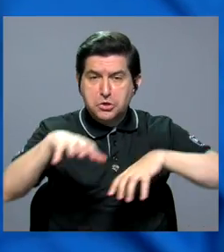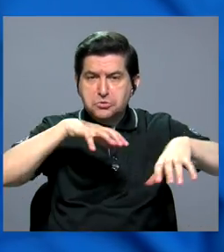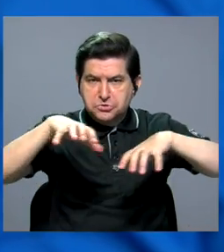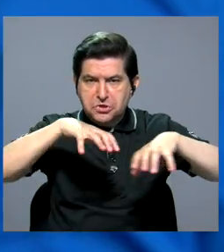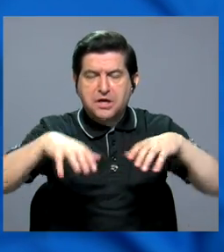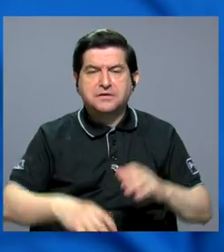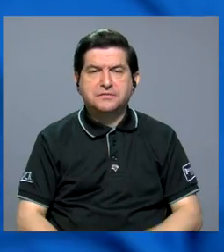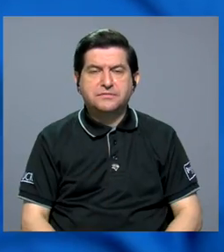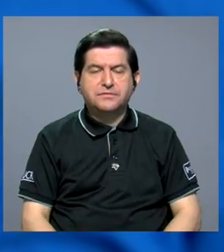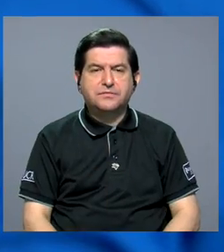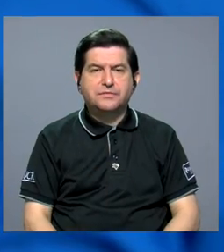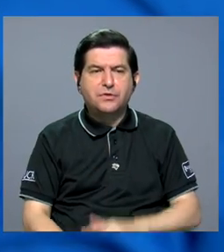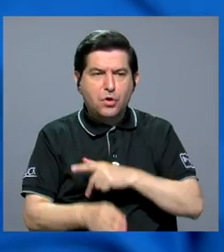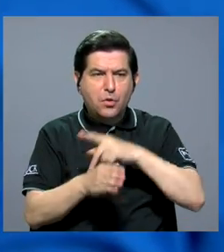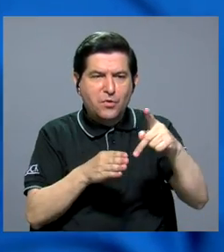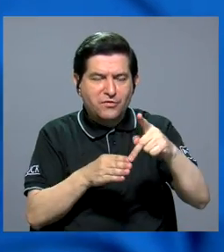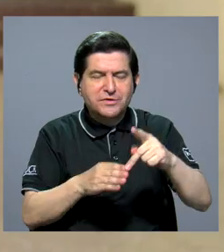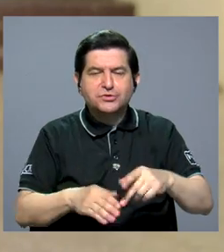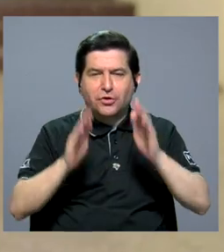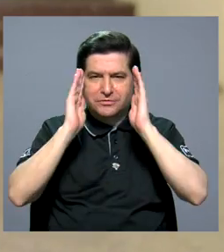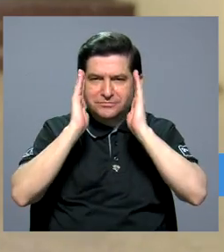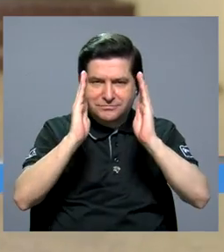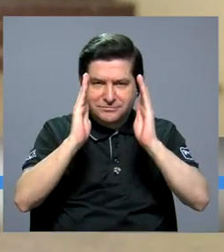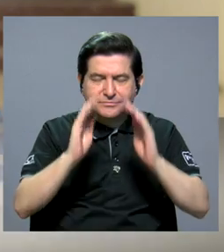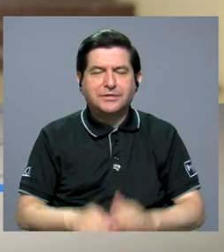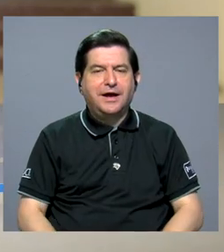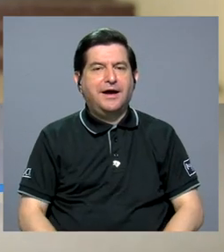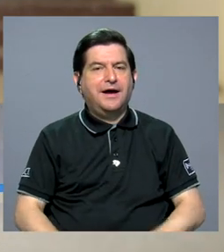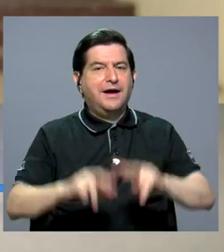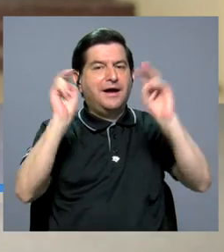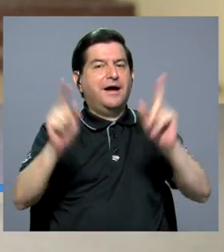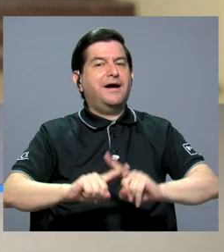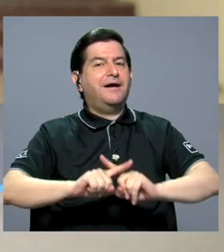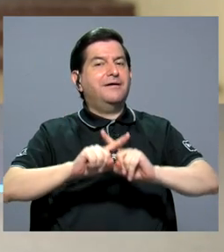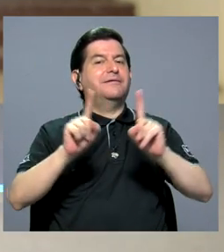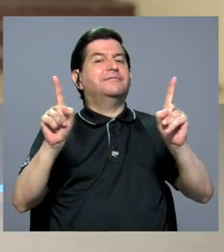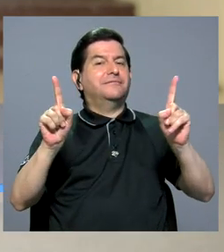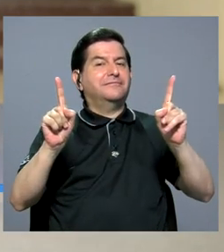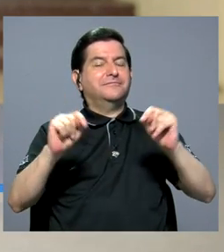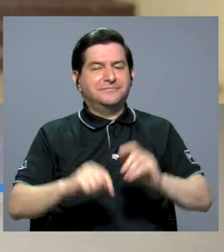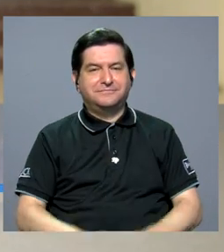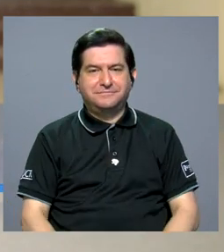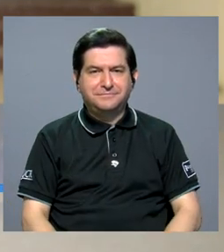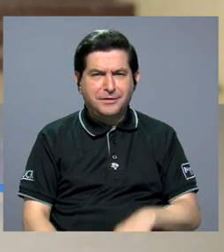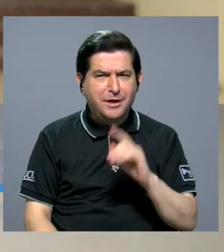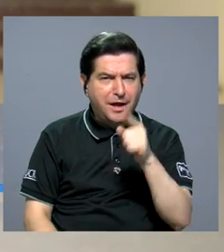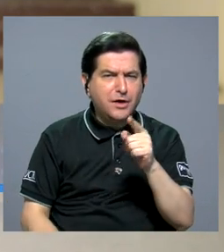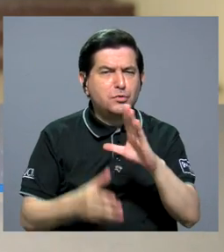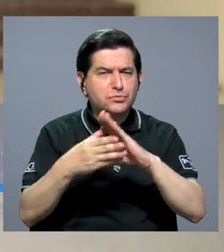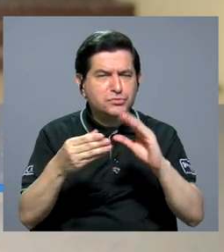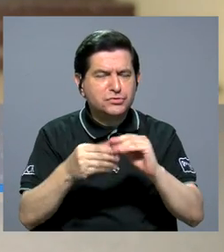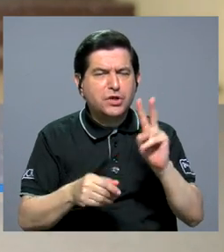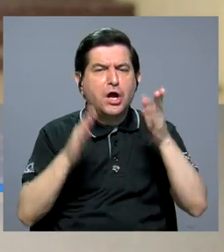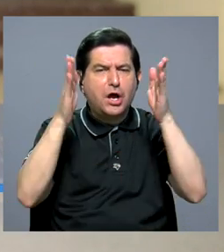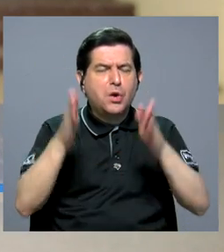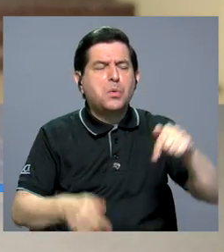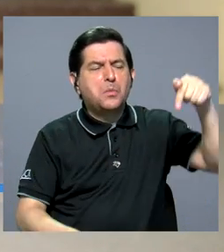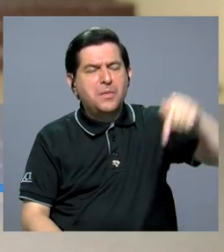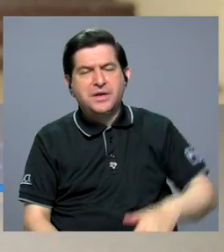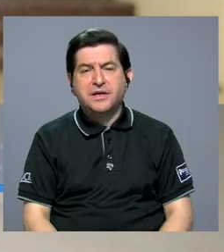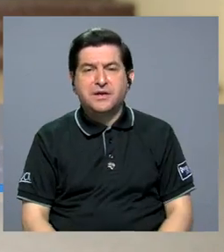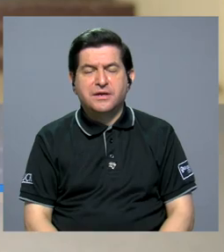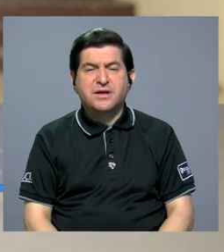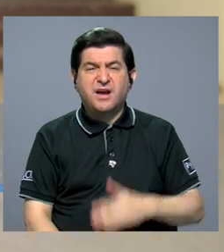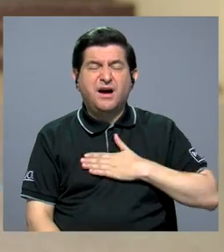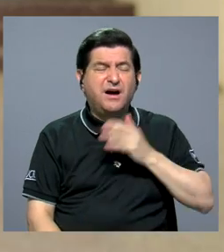La profesión de escuchar es un tema muy diferente. Digamos, si usted le cuenta a un compañero aquí, es que